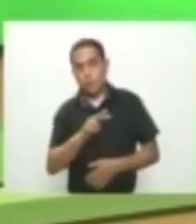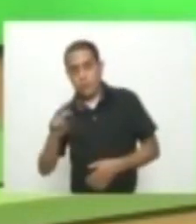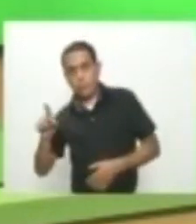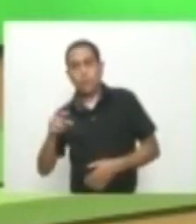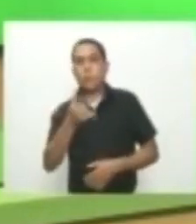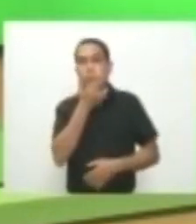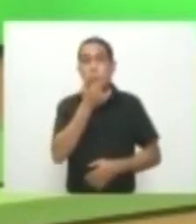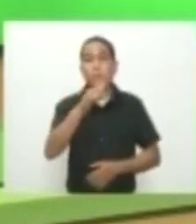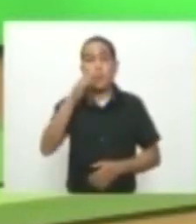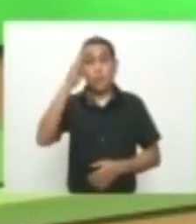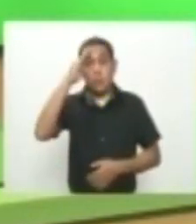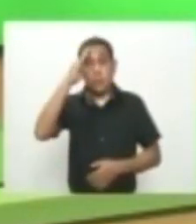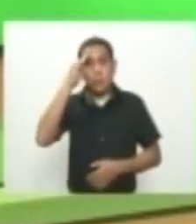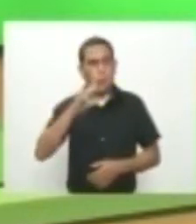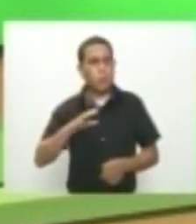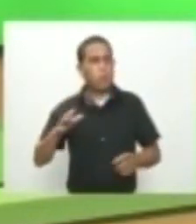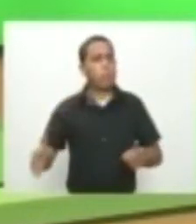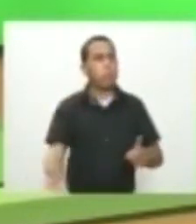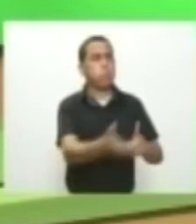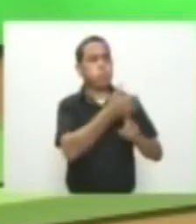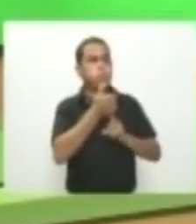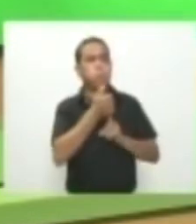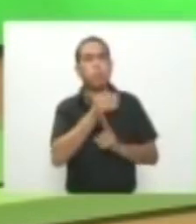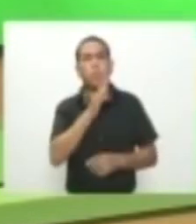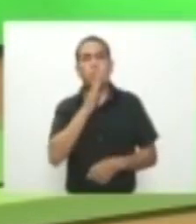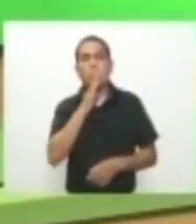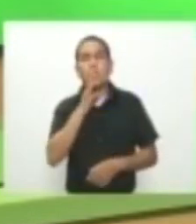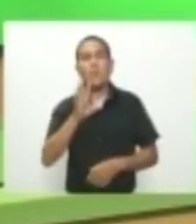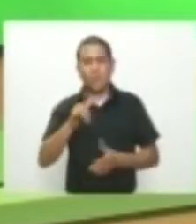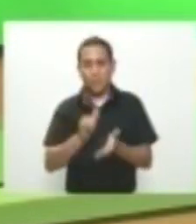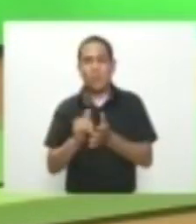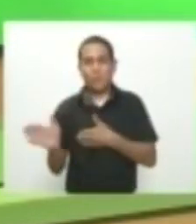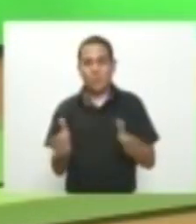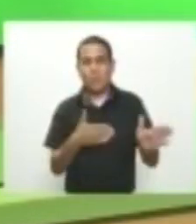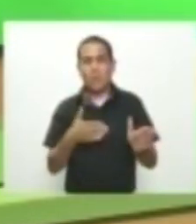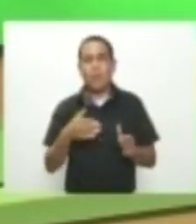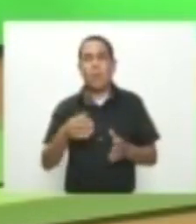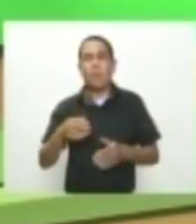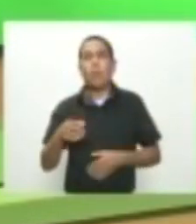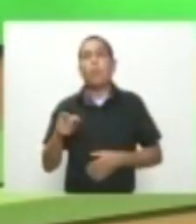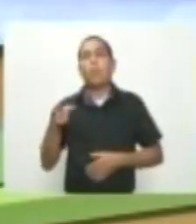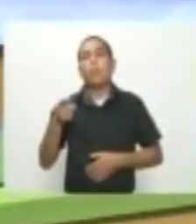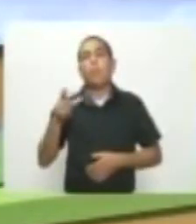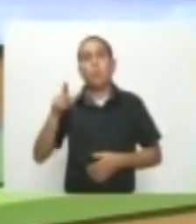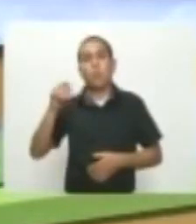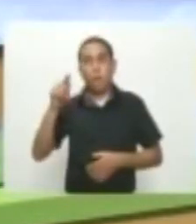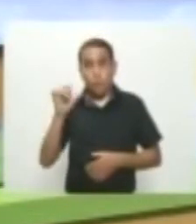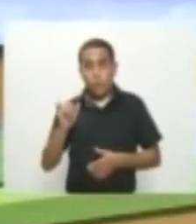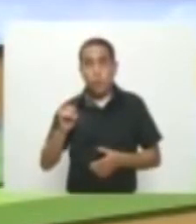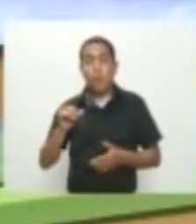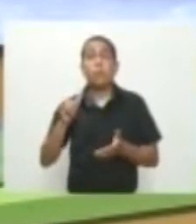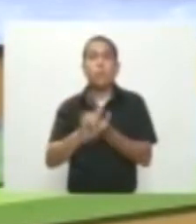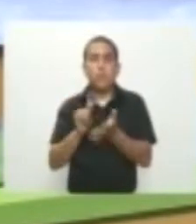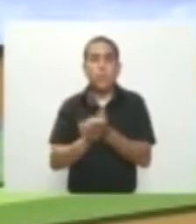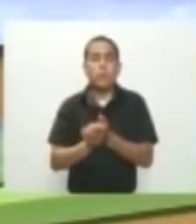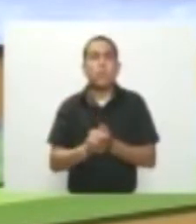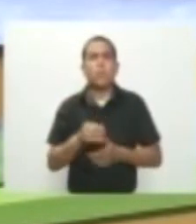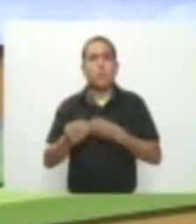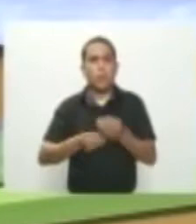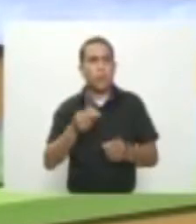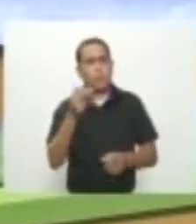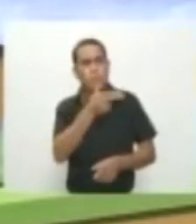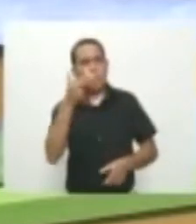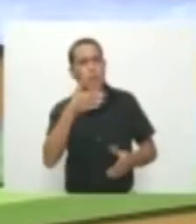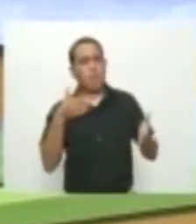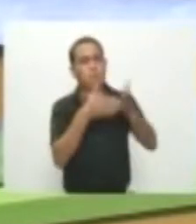Allí la policía capturó a un cabecilla y a un sicario del Clan del Golpo que planeaban y estaban incluidos en los ataques a la